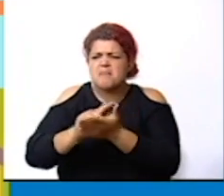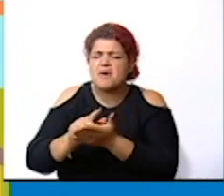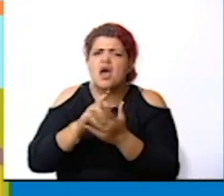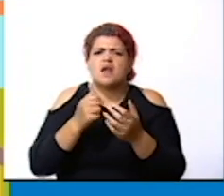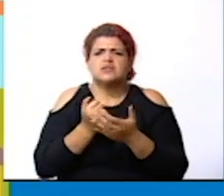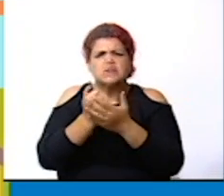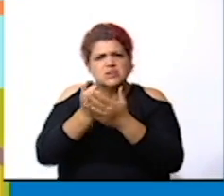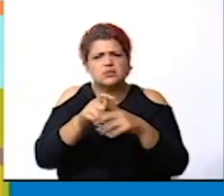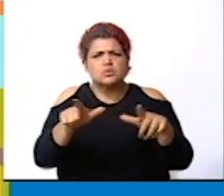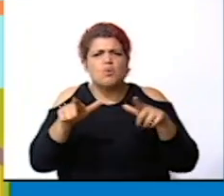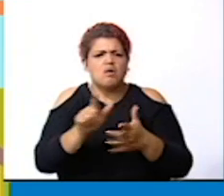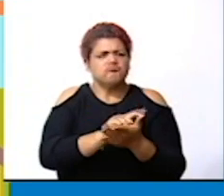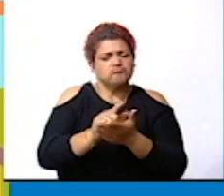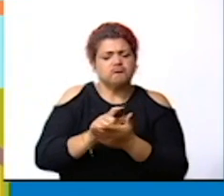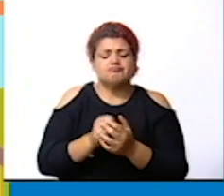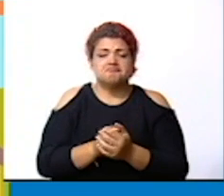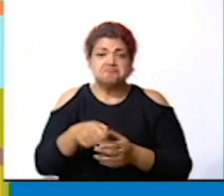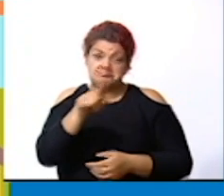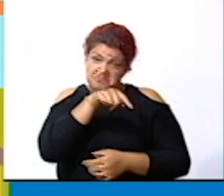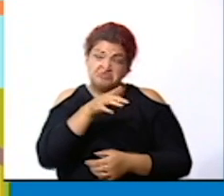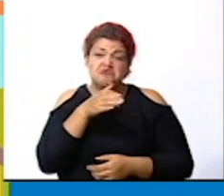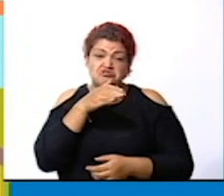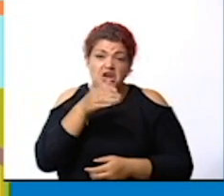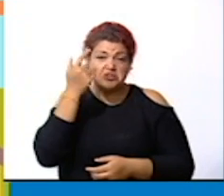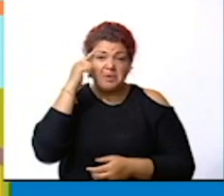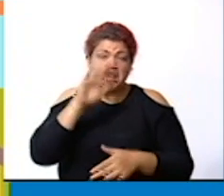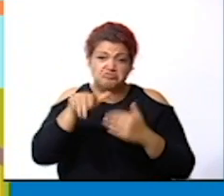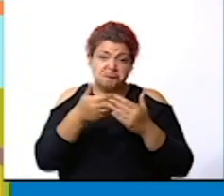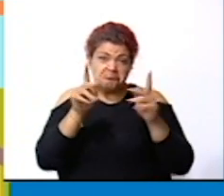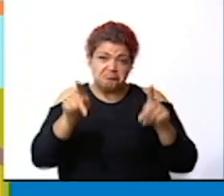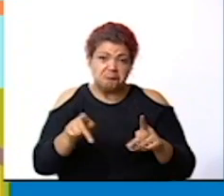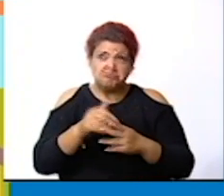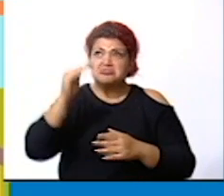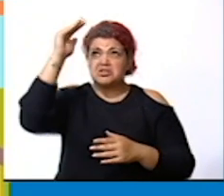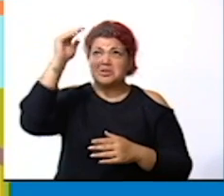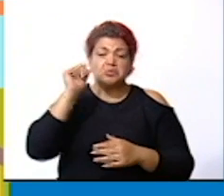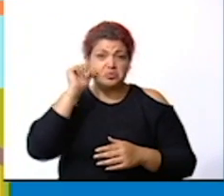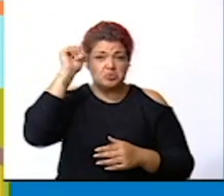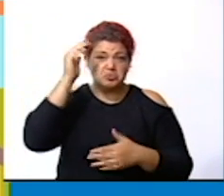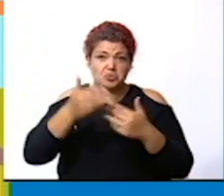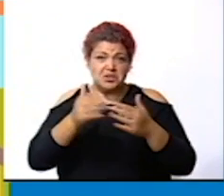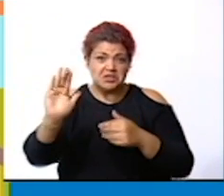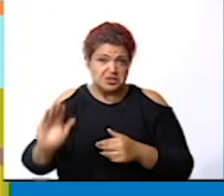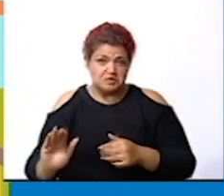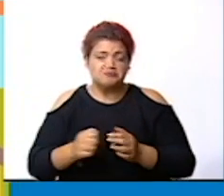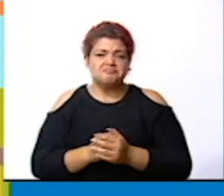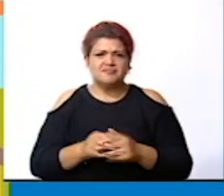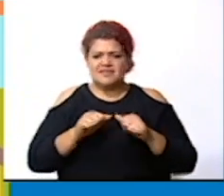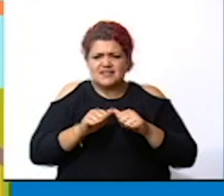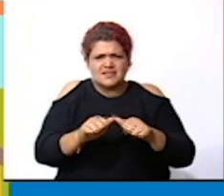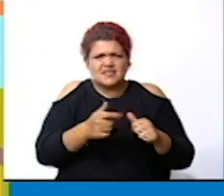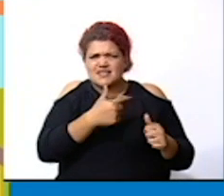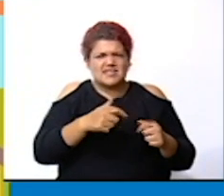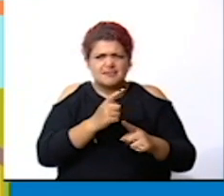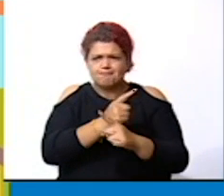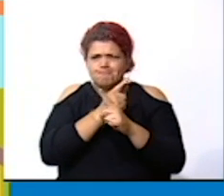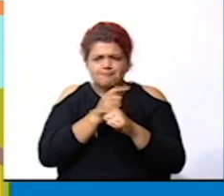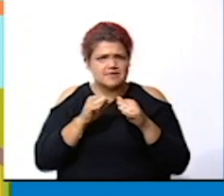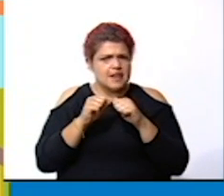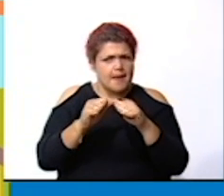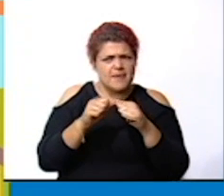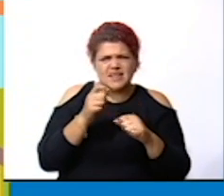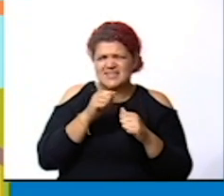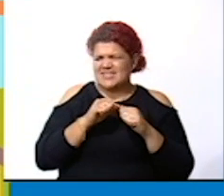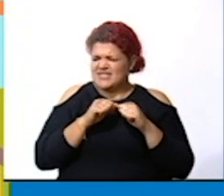estos consejos son para grandes y chicos síguelos para estar siempre prevenidos siempre